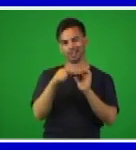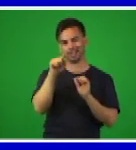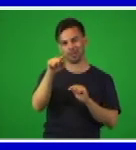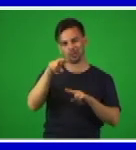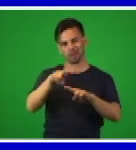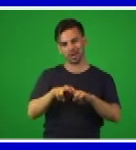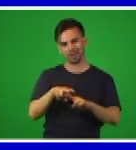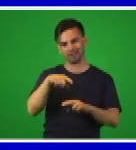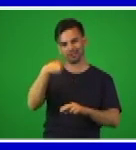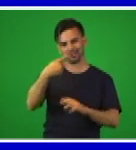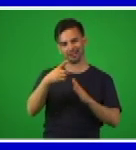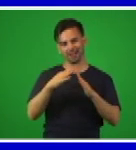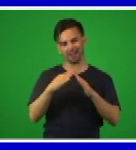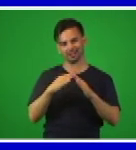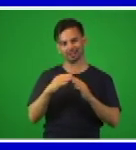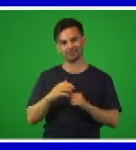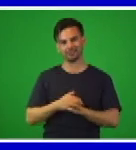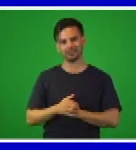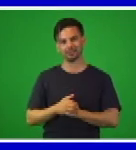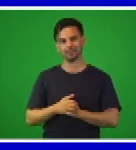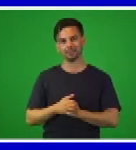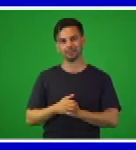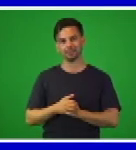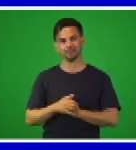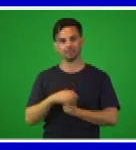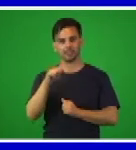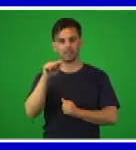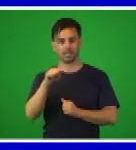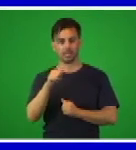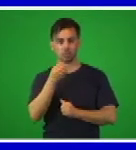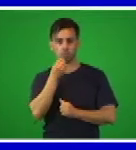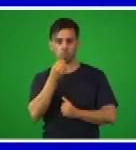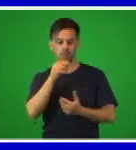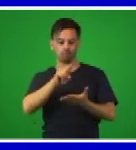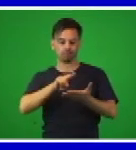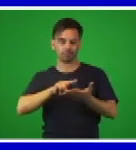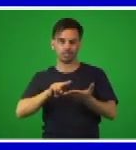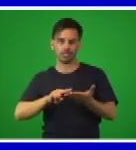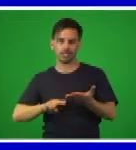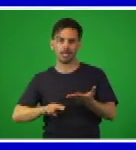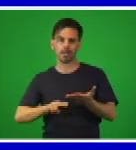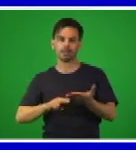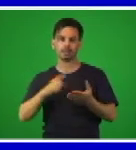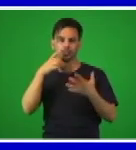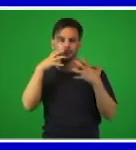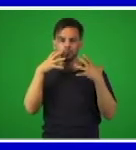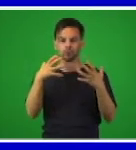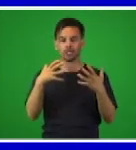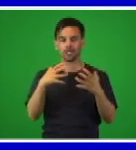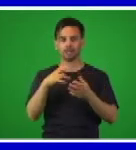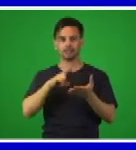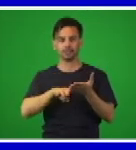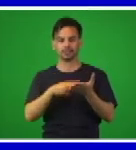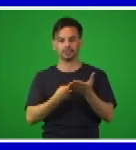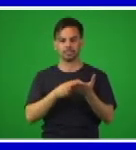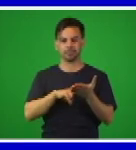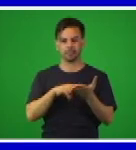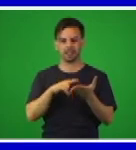ejemplo, leerla, muy importante, ¿verdad? Interpretar lo que dice esta frase, esta expresión de José Martí.